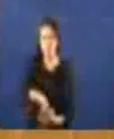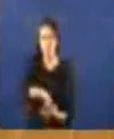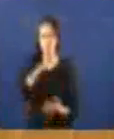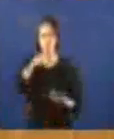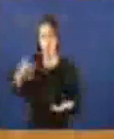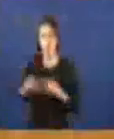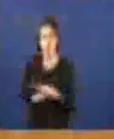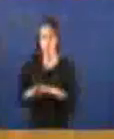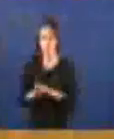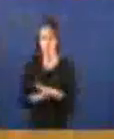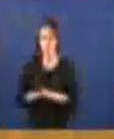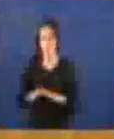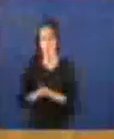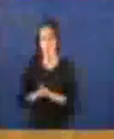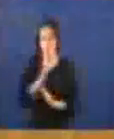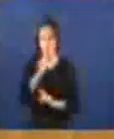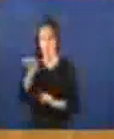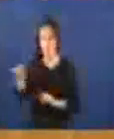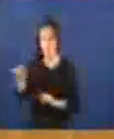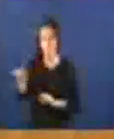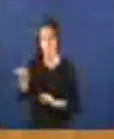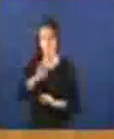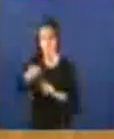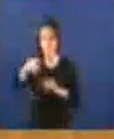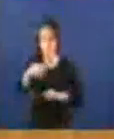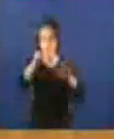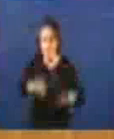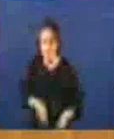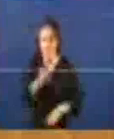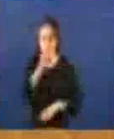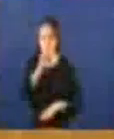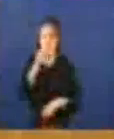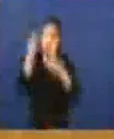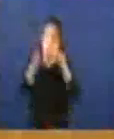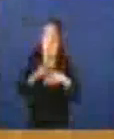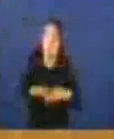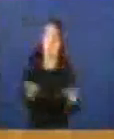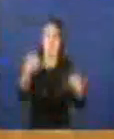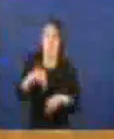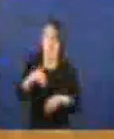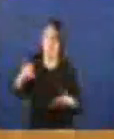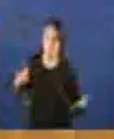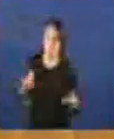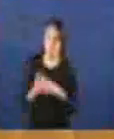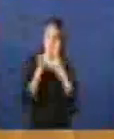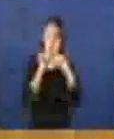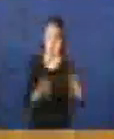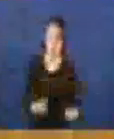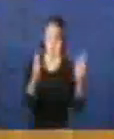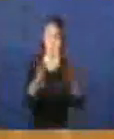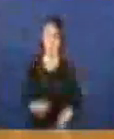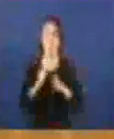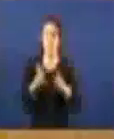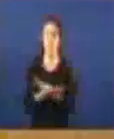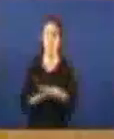falando, porque por iso vostedes por río, de que van sete meses, ainda non me parece abondo que pasen sete meses antes que vostedes empezen a falar do que van a